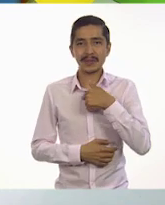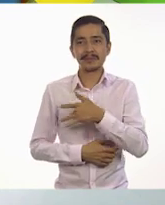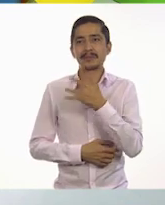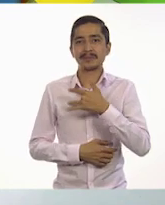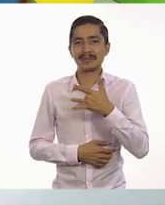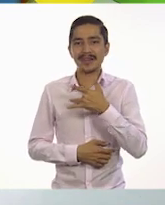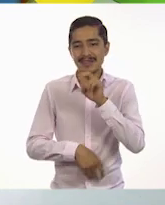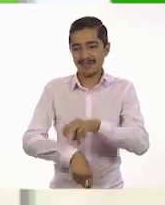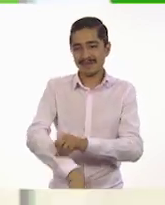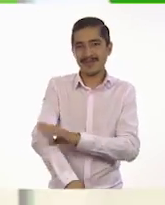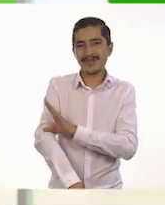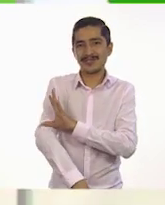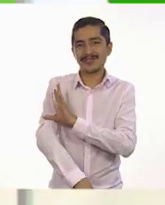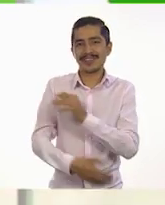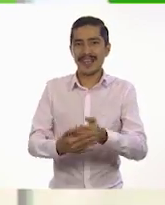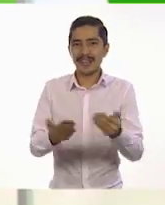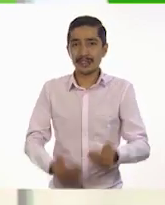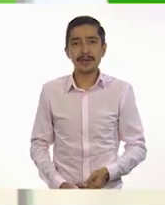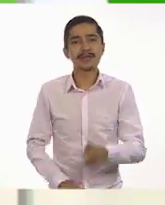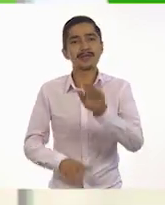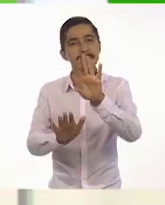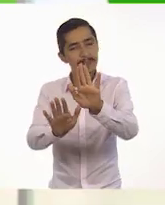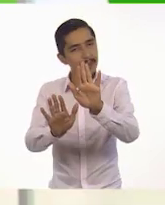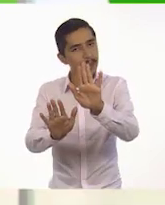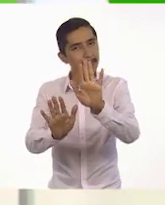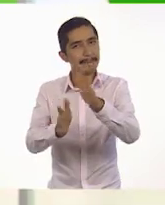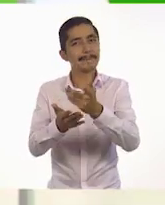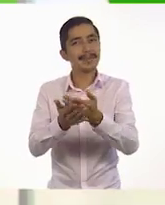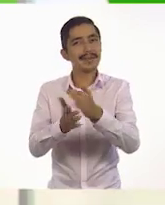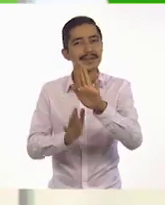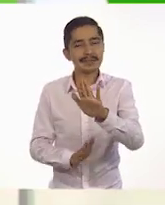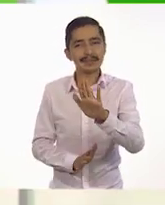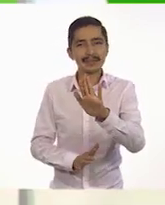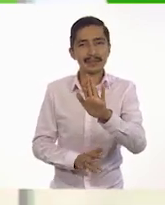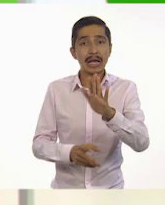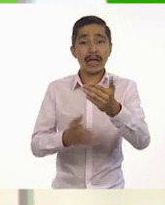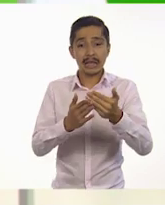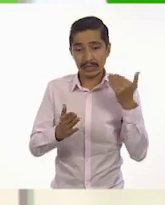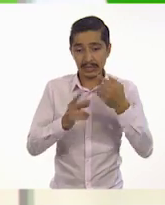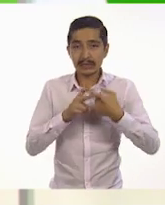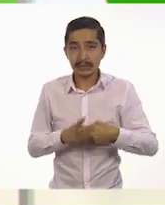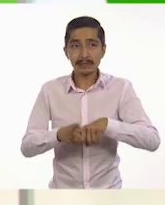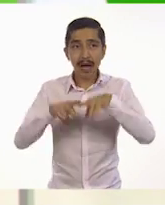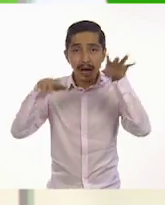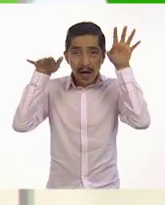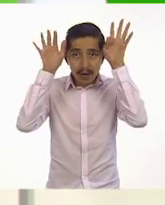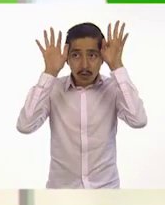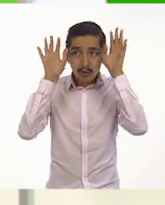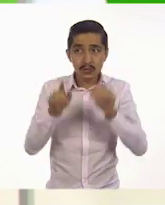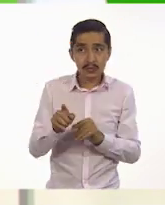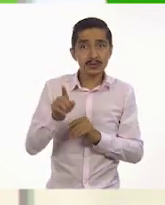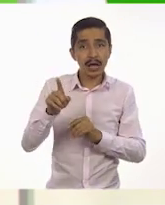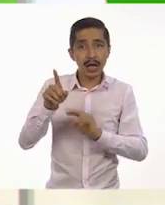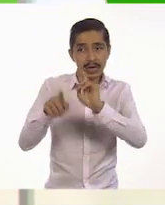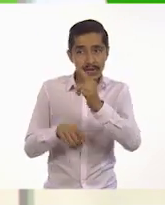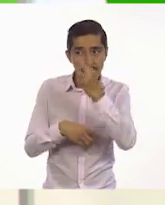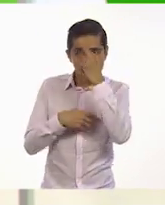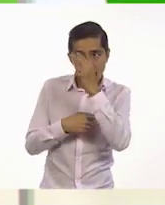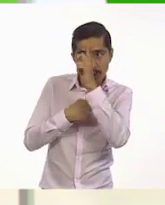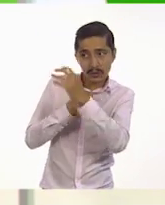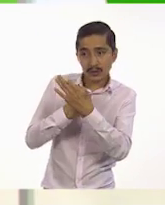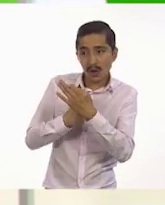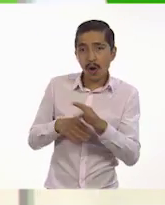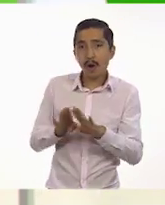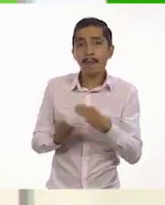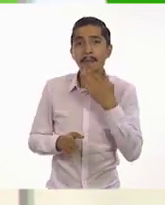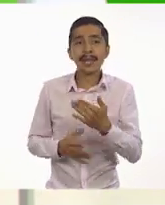emoción recibirte. Pero esperen, esperen, ¿qué les parece si antes de empezar vamos con Ajo Listo para que nos recuerde el correcto